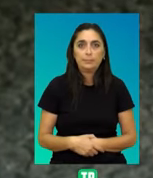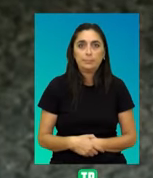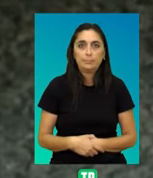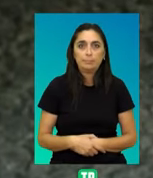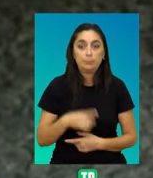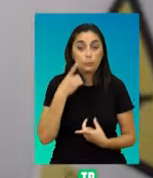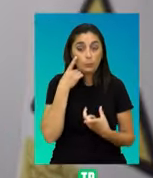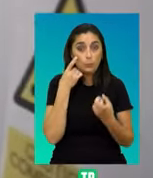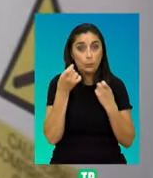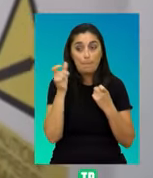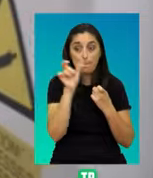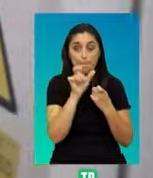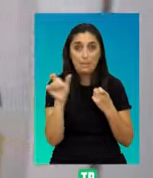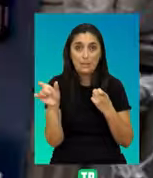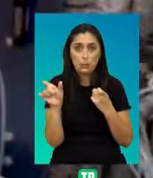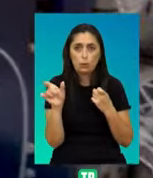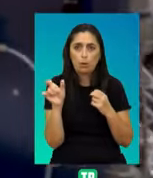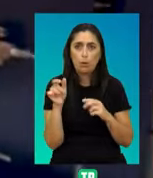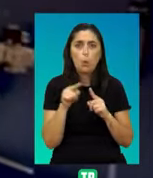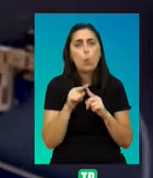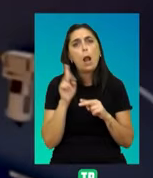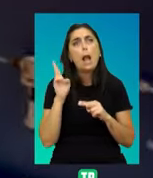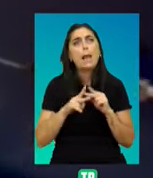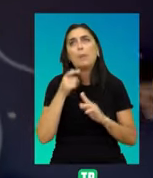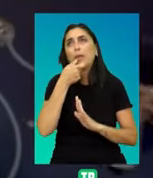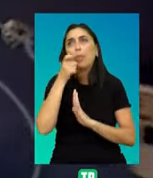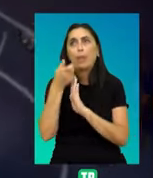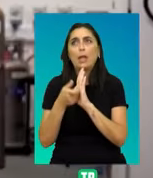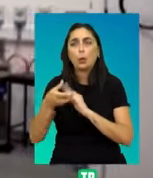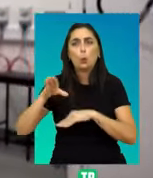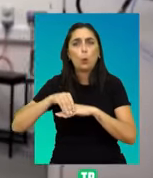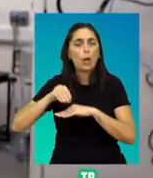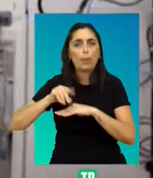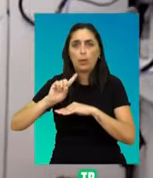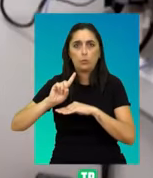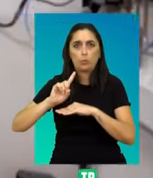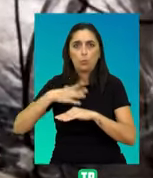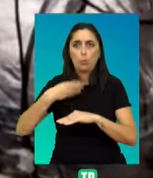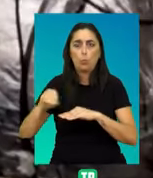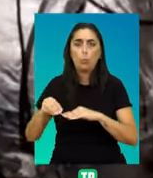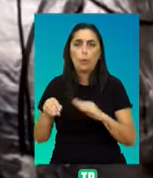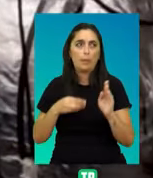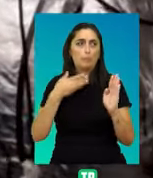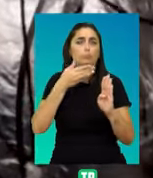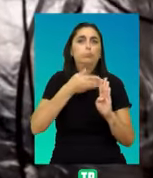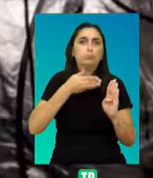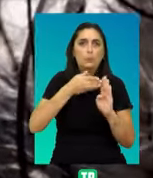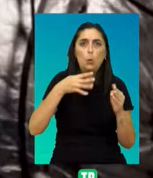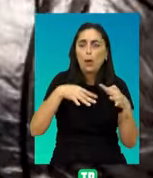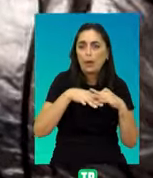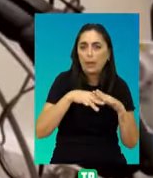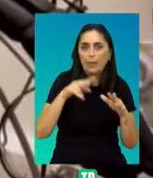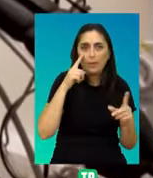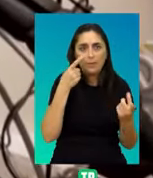Esta vigilancia ciudadana puede no limitarse a recopilar datos, sino que puede implicar interacciones entre sensores, redes de